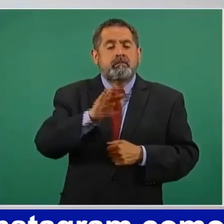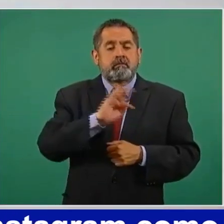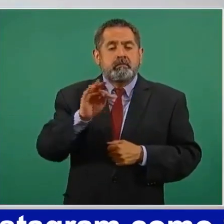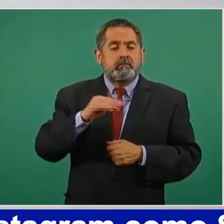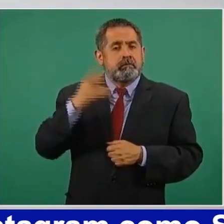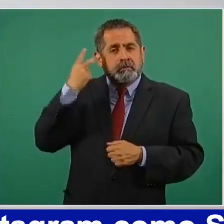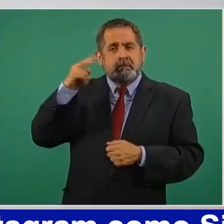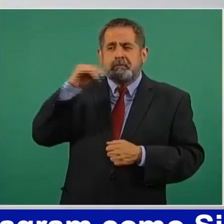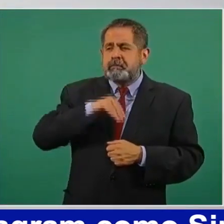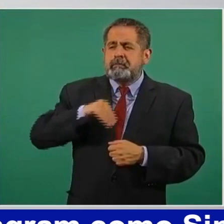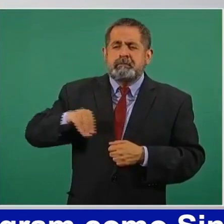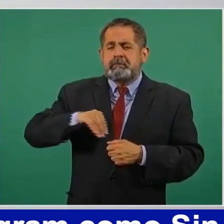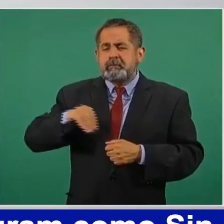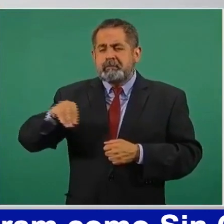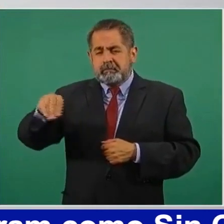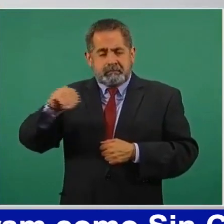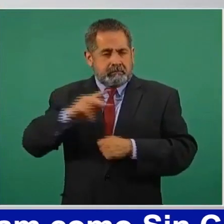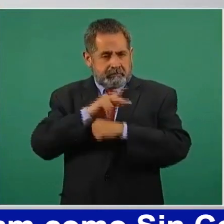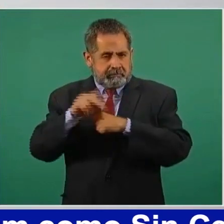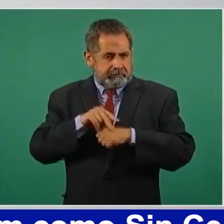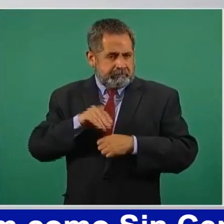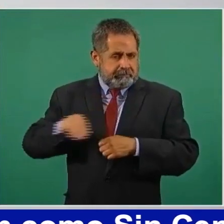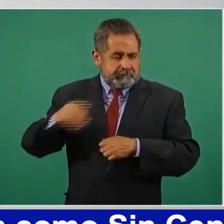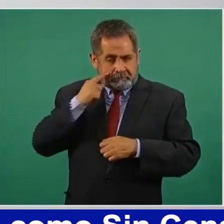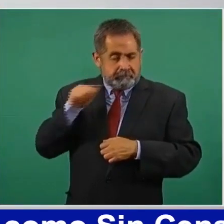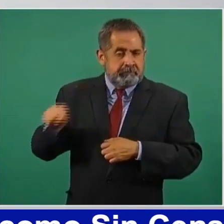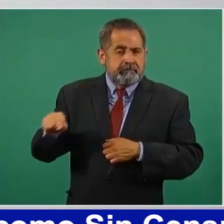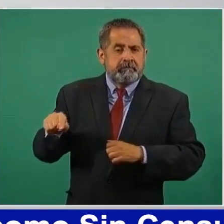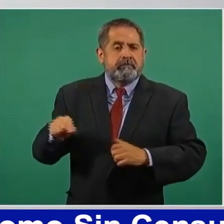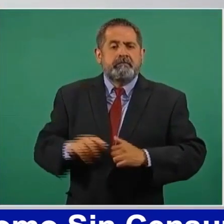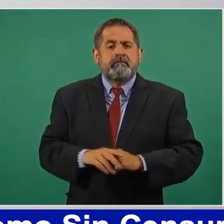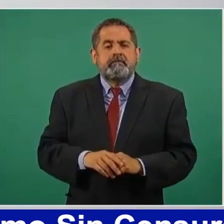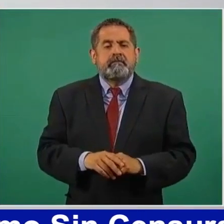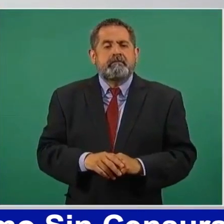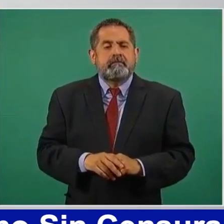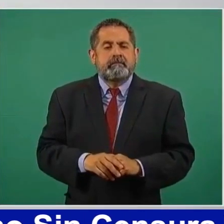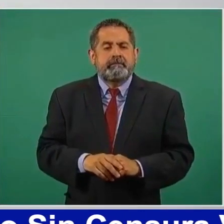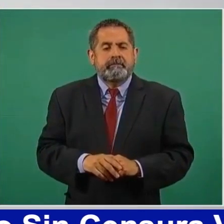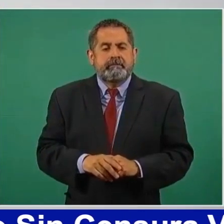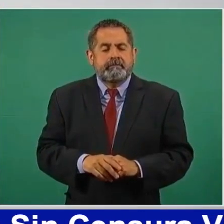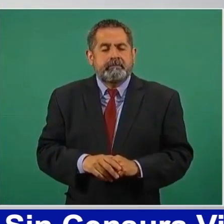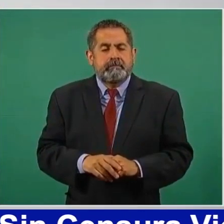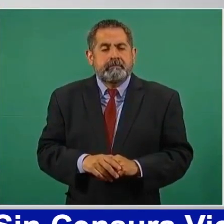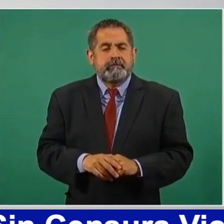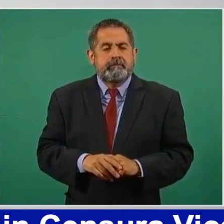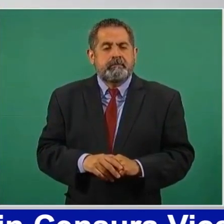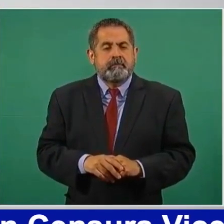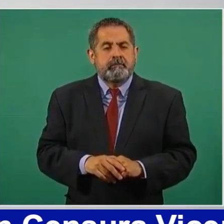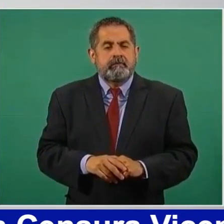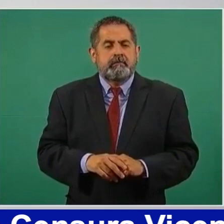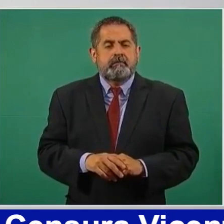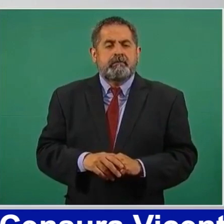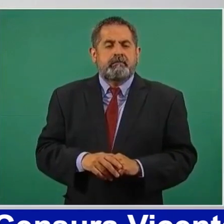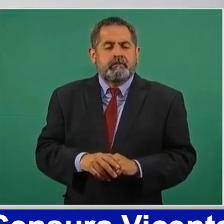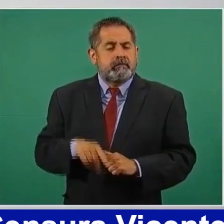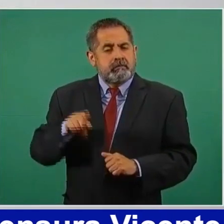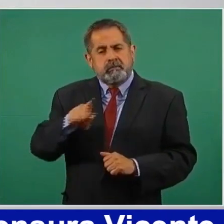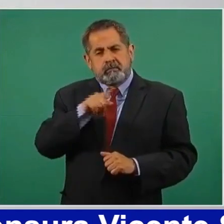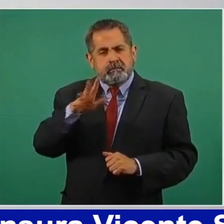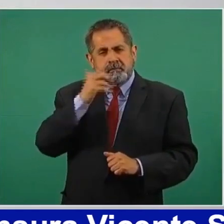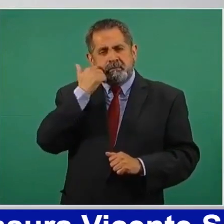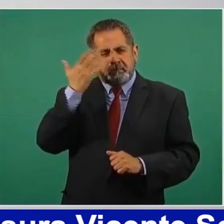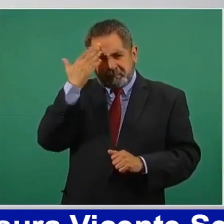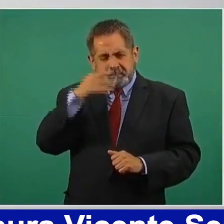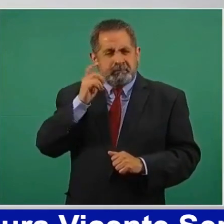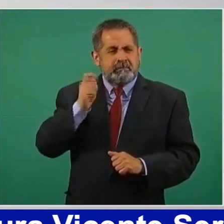están siendo desolados, desplazados, por ello le piden de manera urgente su intervención, si es posible su presencia,